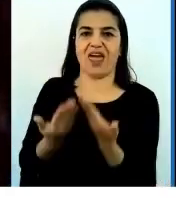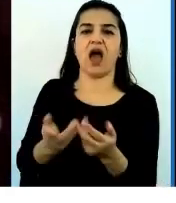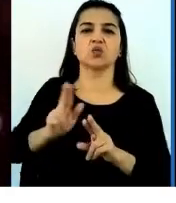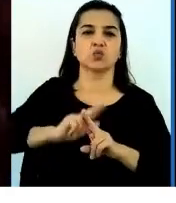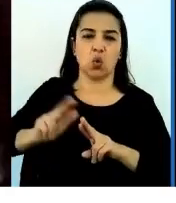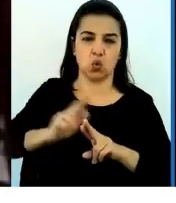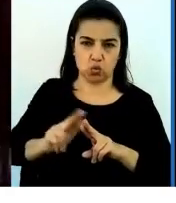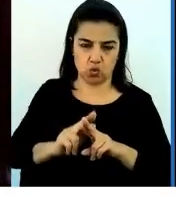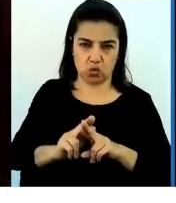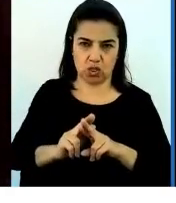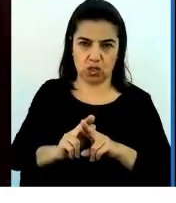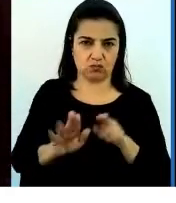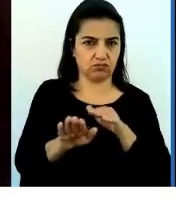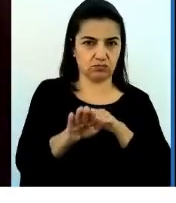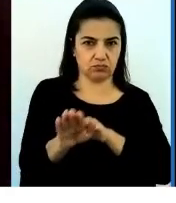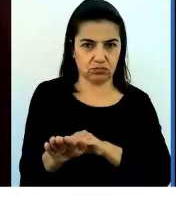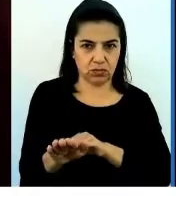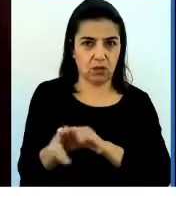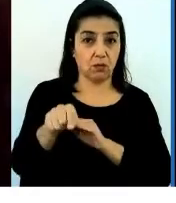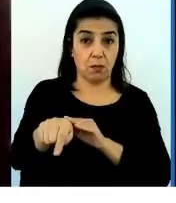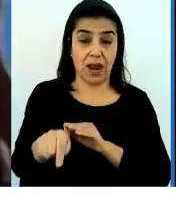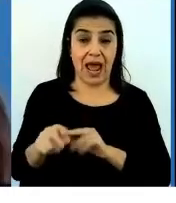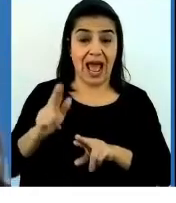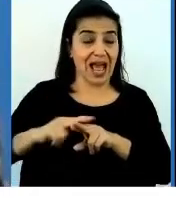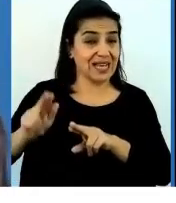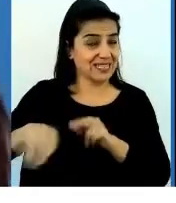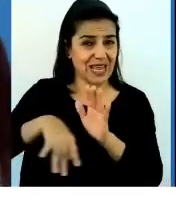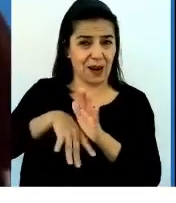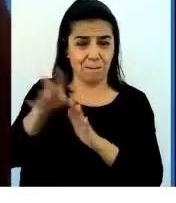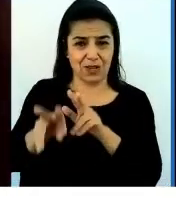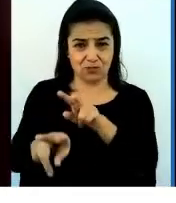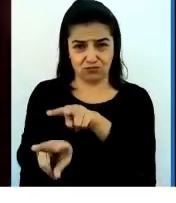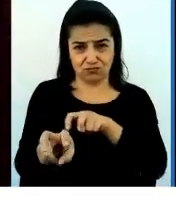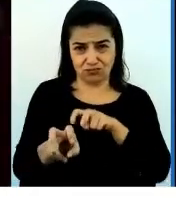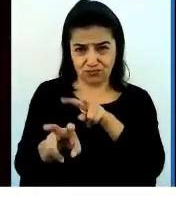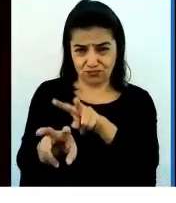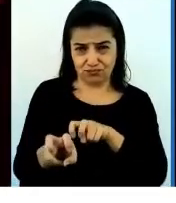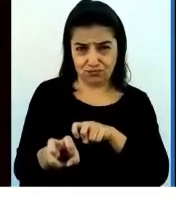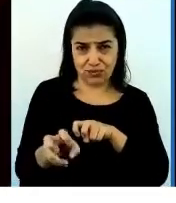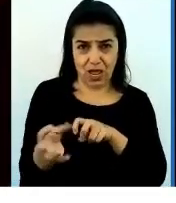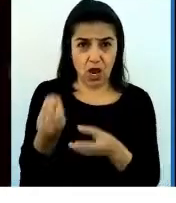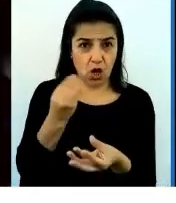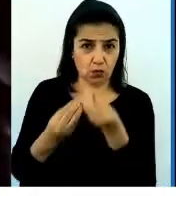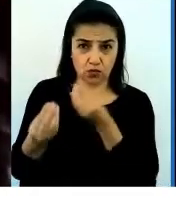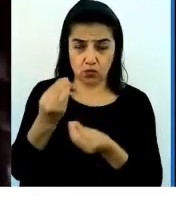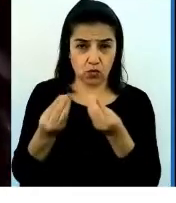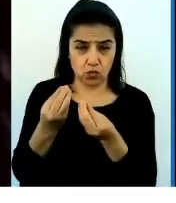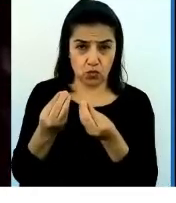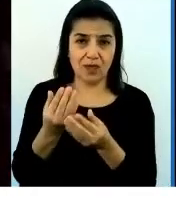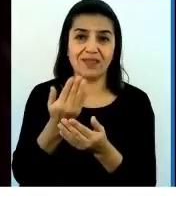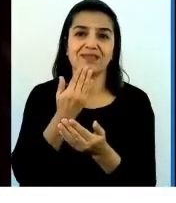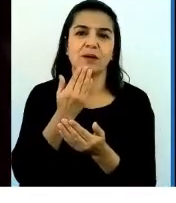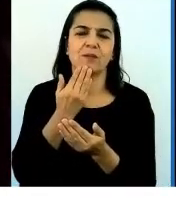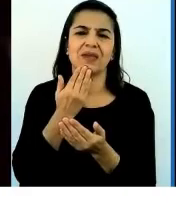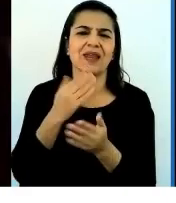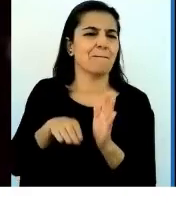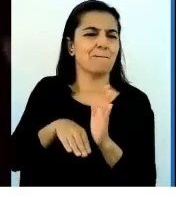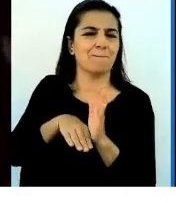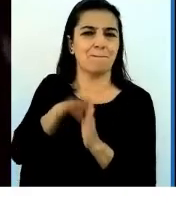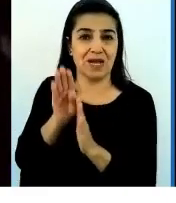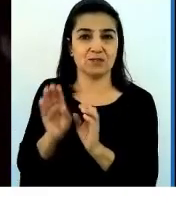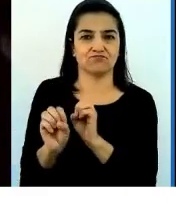producir más, que sea en cuantidad, en calorías, pero también en nutrición. Eso,